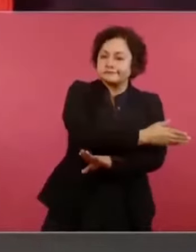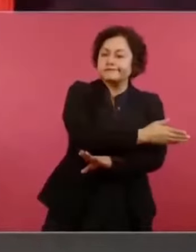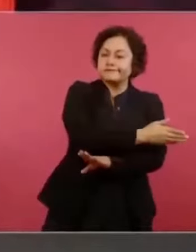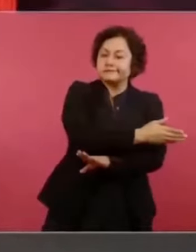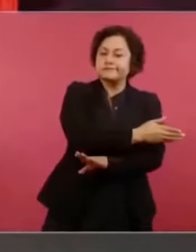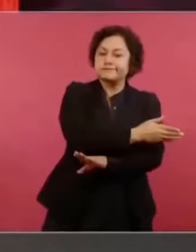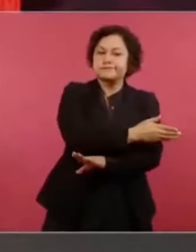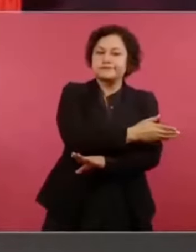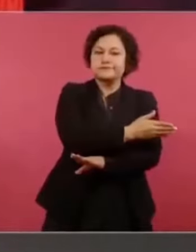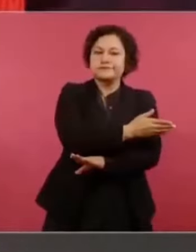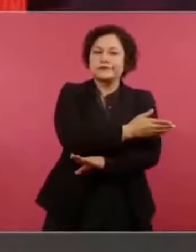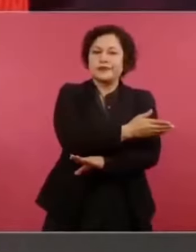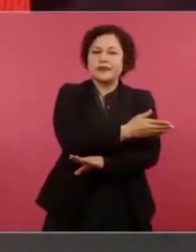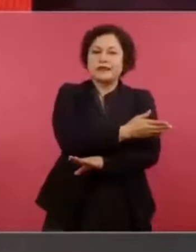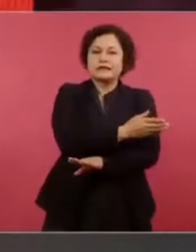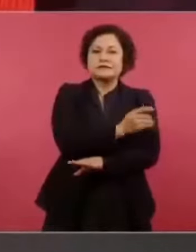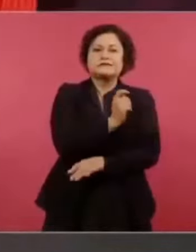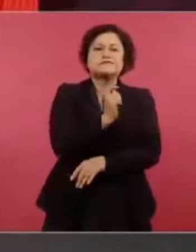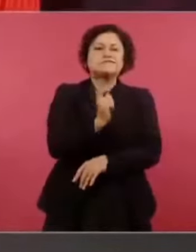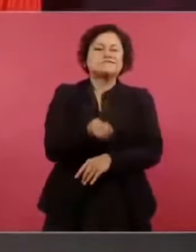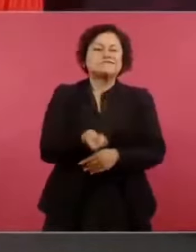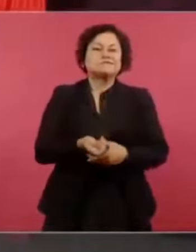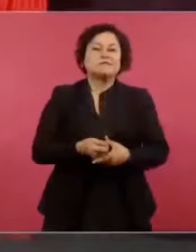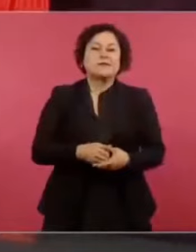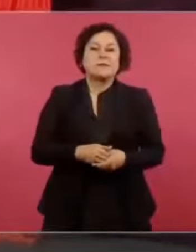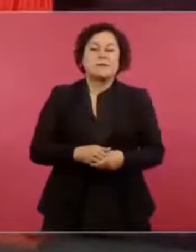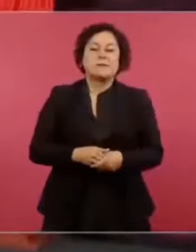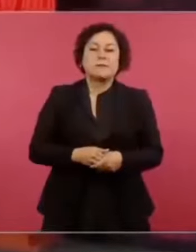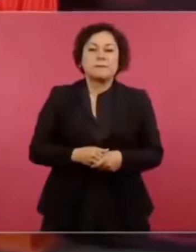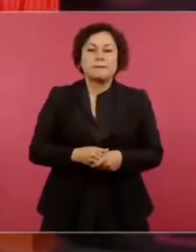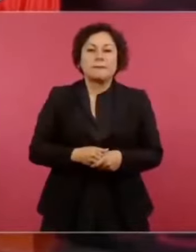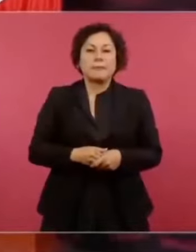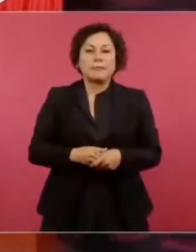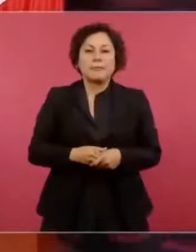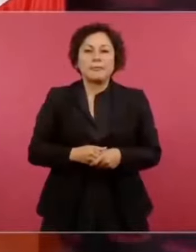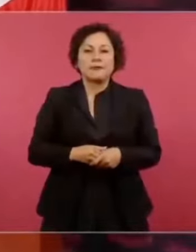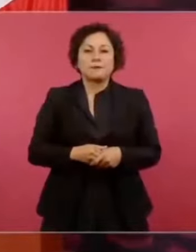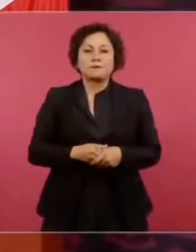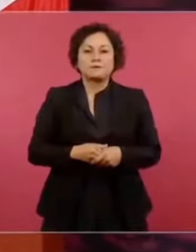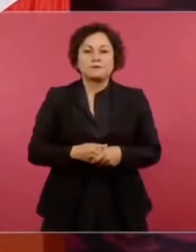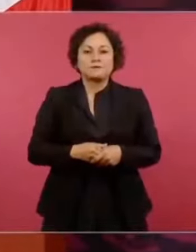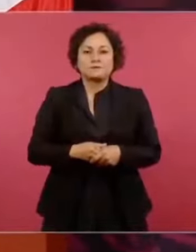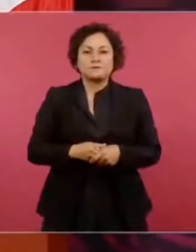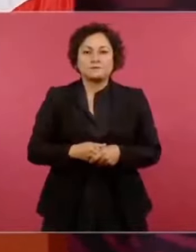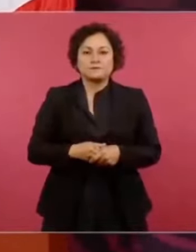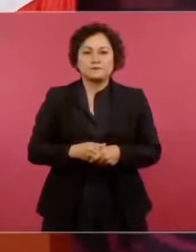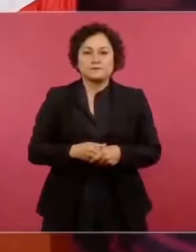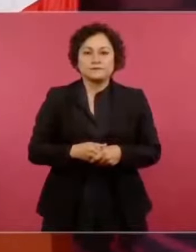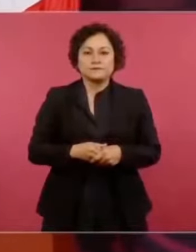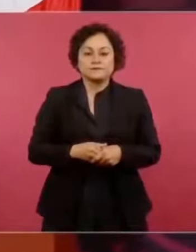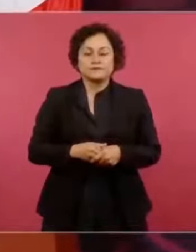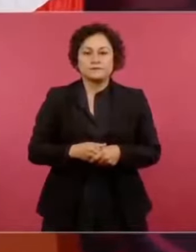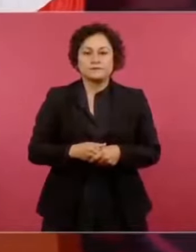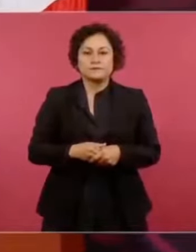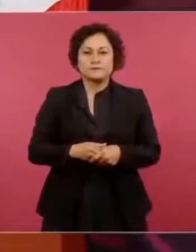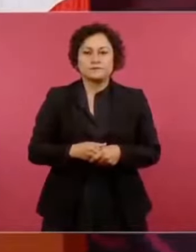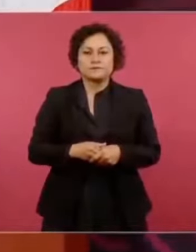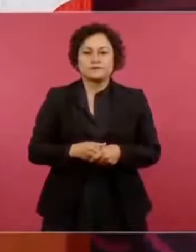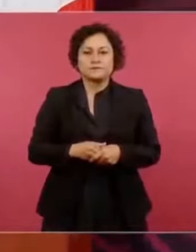por un régimen